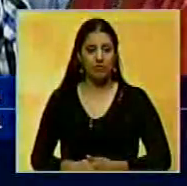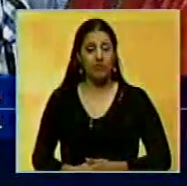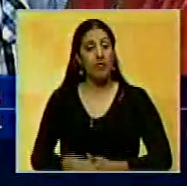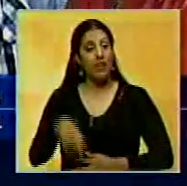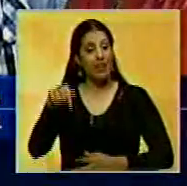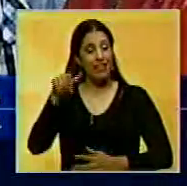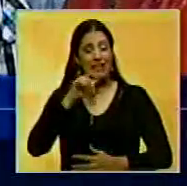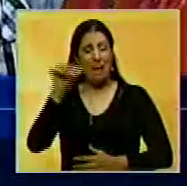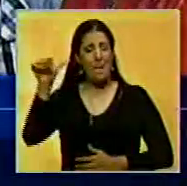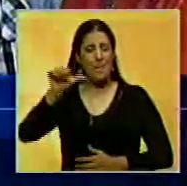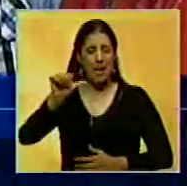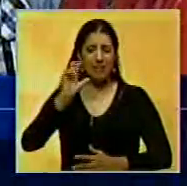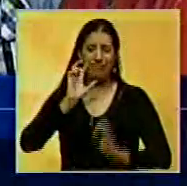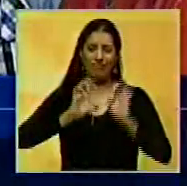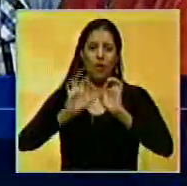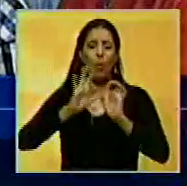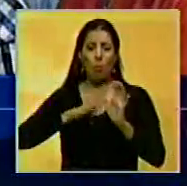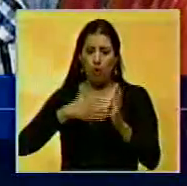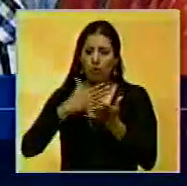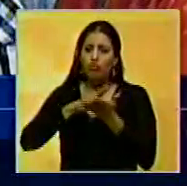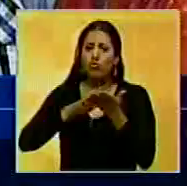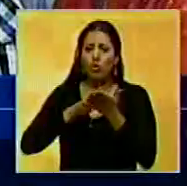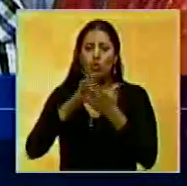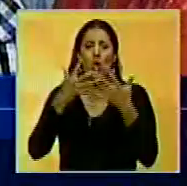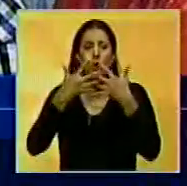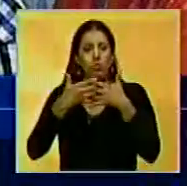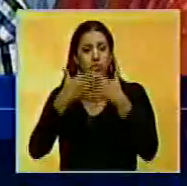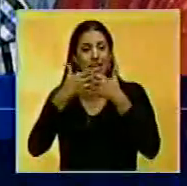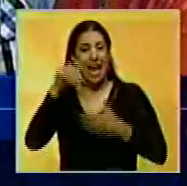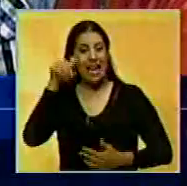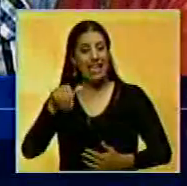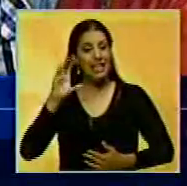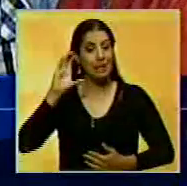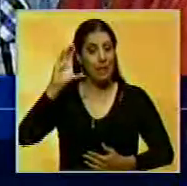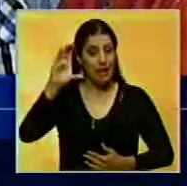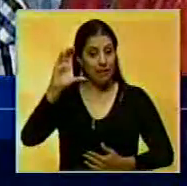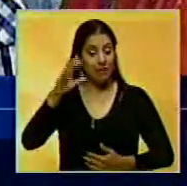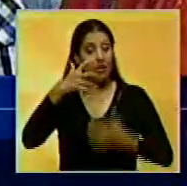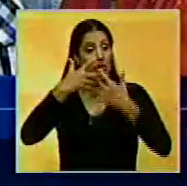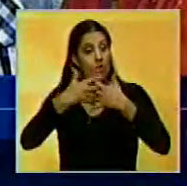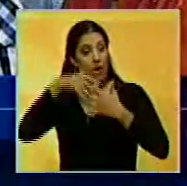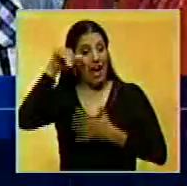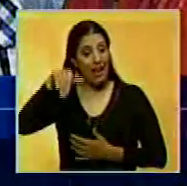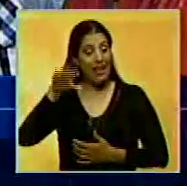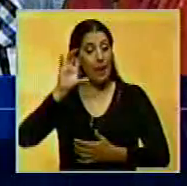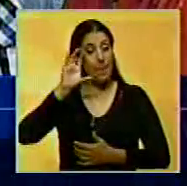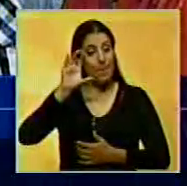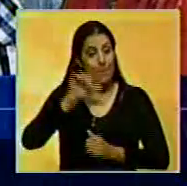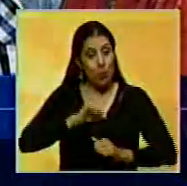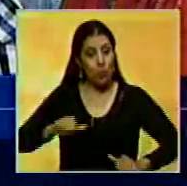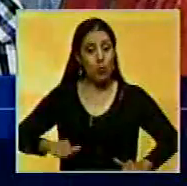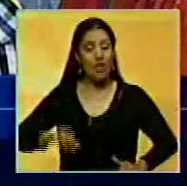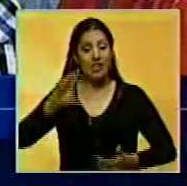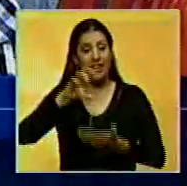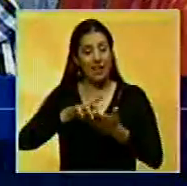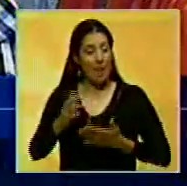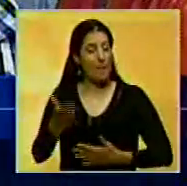Estos déficits pueden cubrirse con producción nacional, con producción en el Estado portuguesa